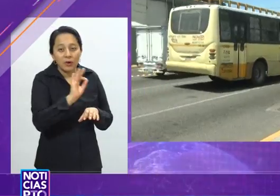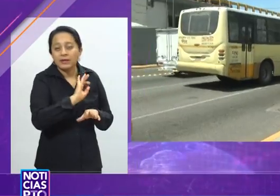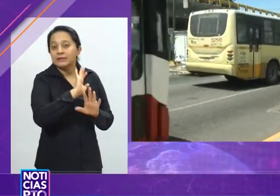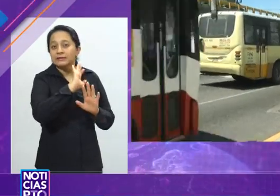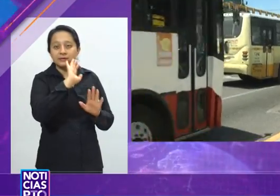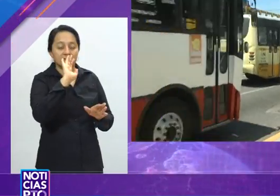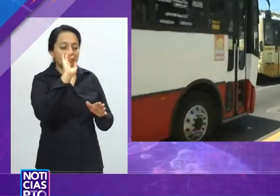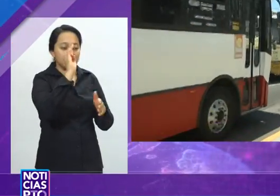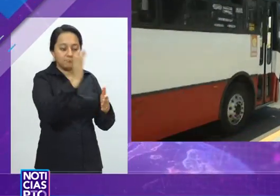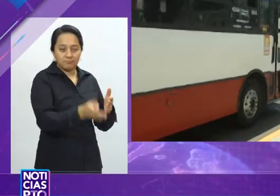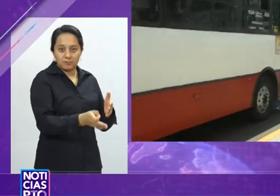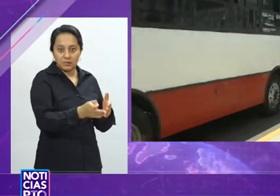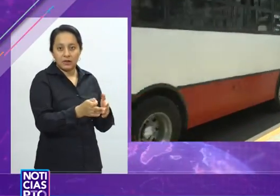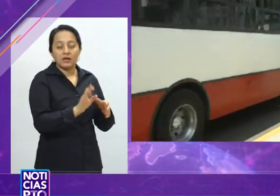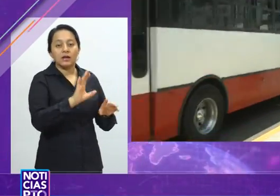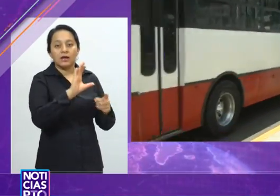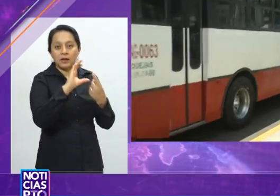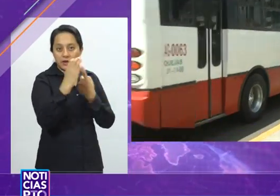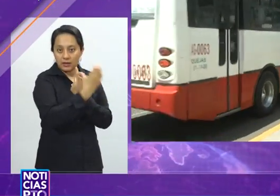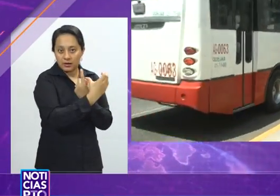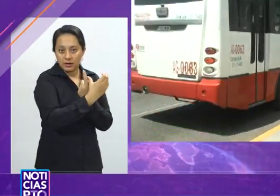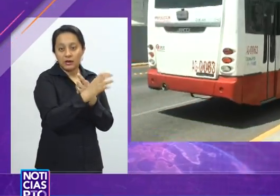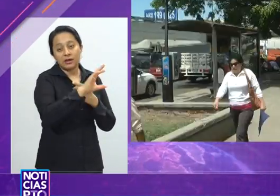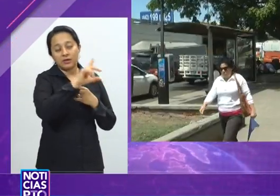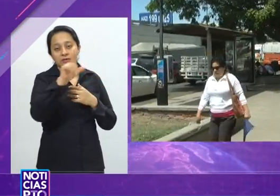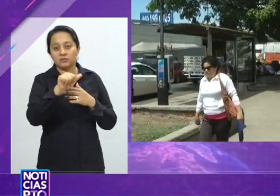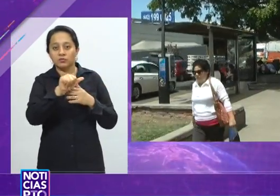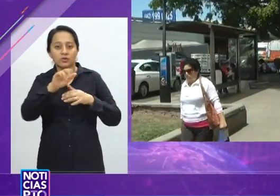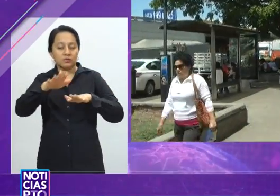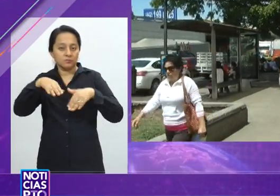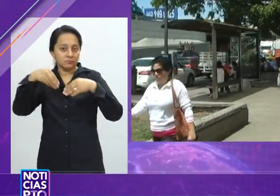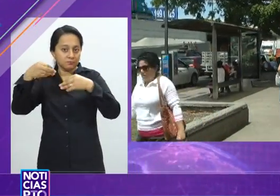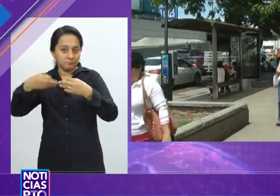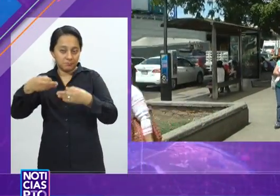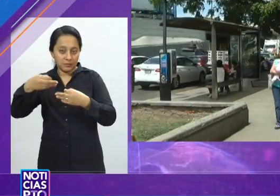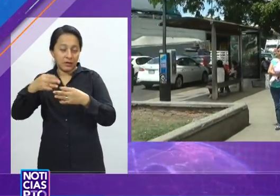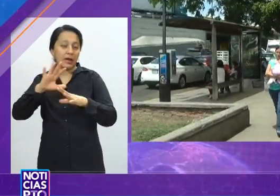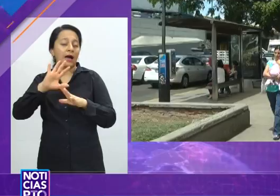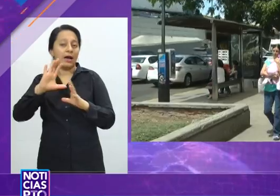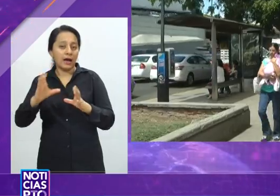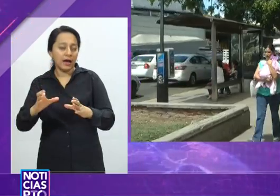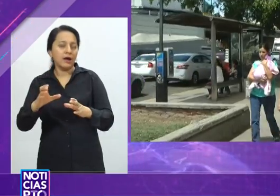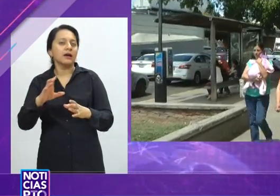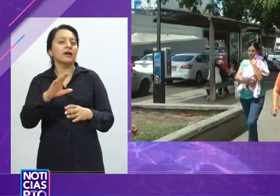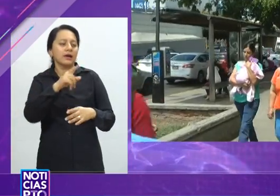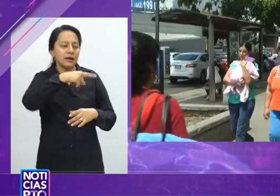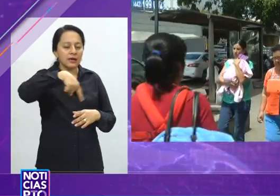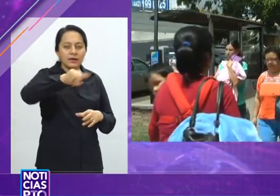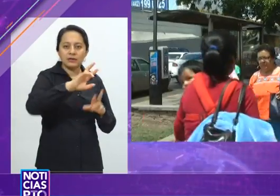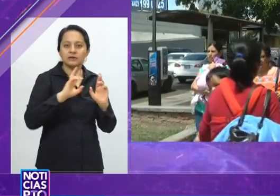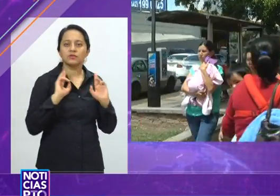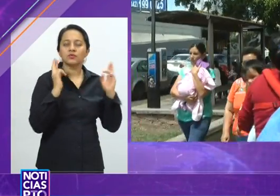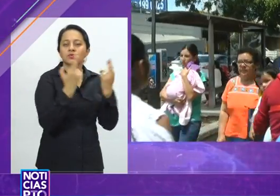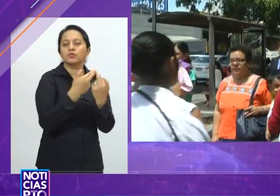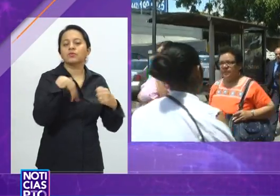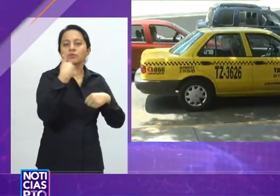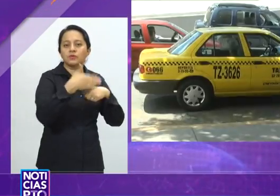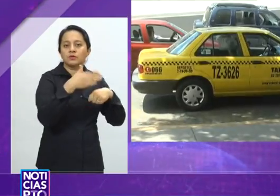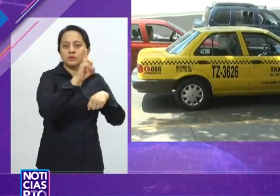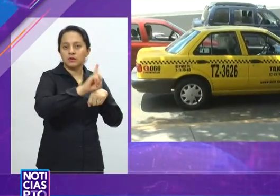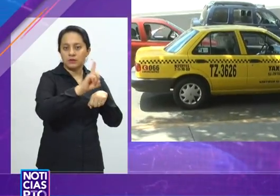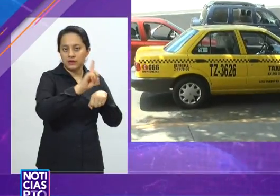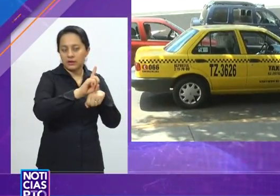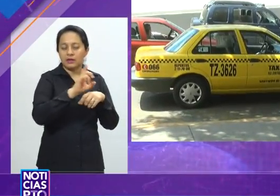el dictamen en comisión, incluso en pleno, el dictamen de la ley de movilidad. Se prevén reuniones en los próximos días entre legisladores